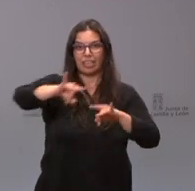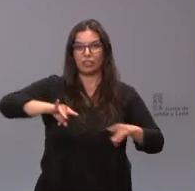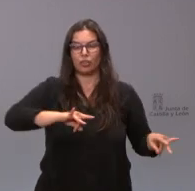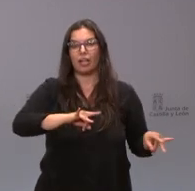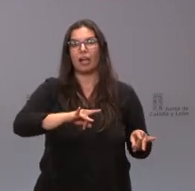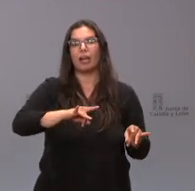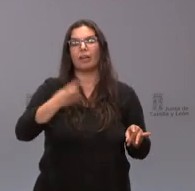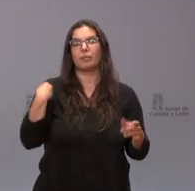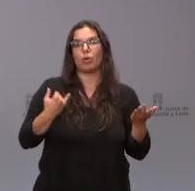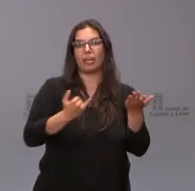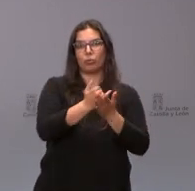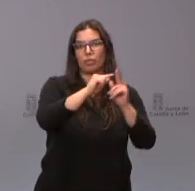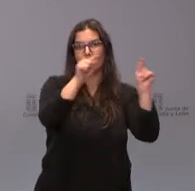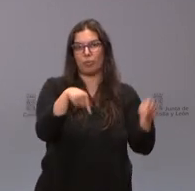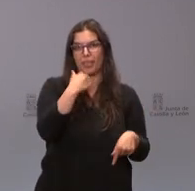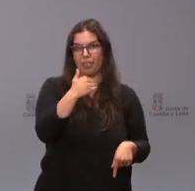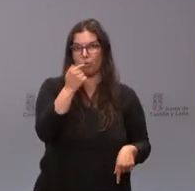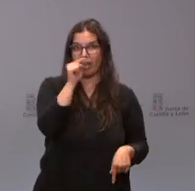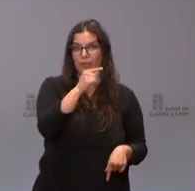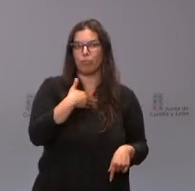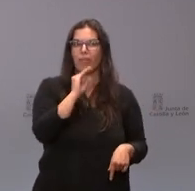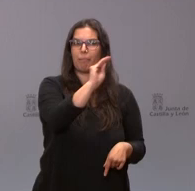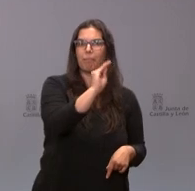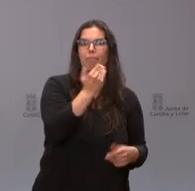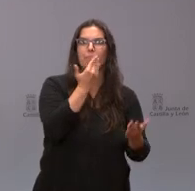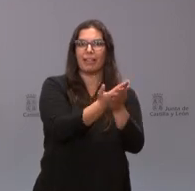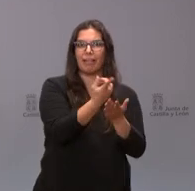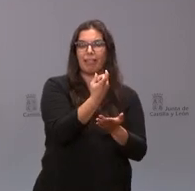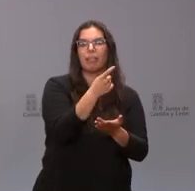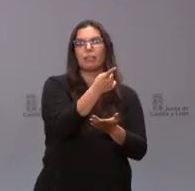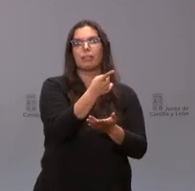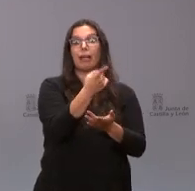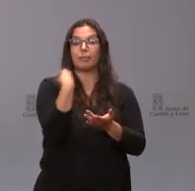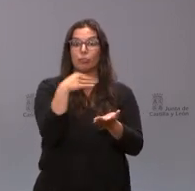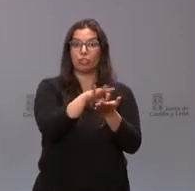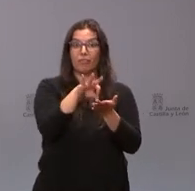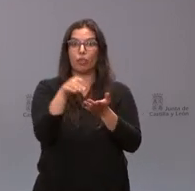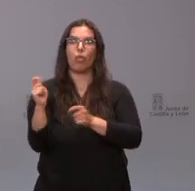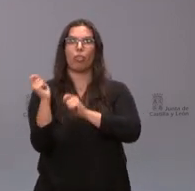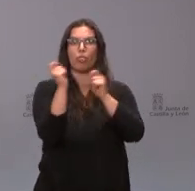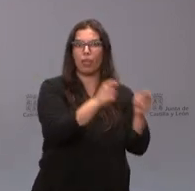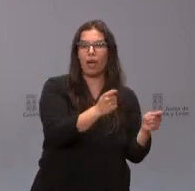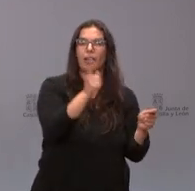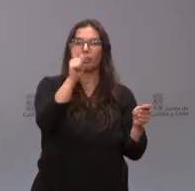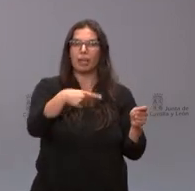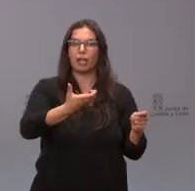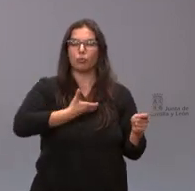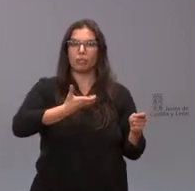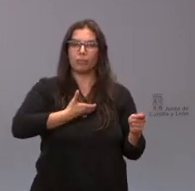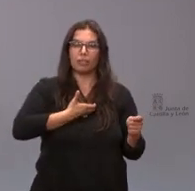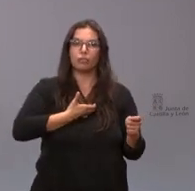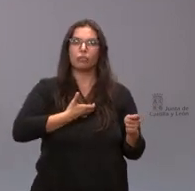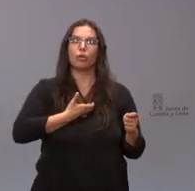agricultura de la provincia de Zamora y este servicio territorial de agricultura hará llegar además a los ayuntamientos unos carteles